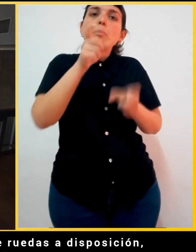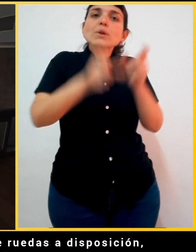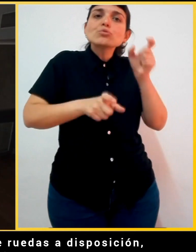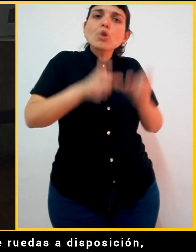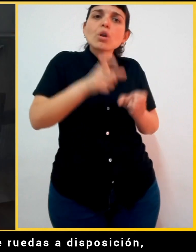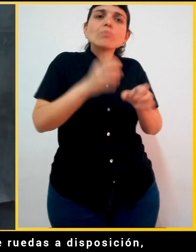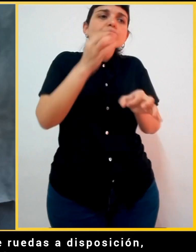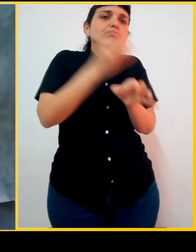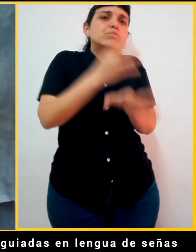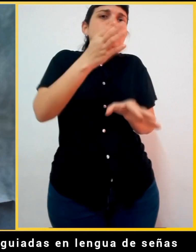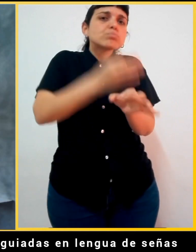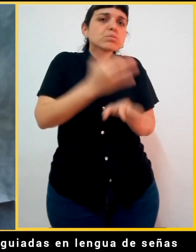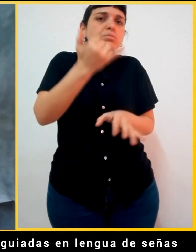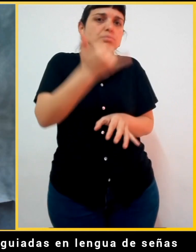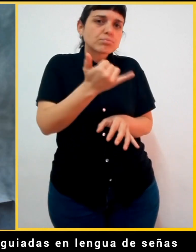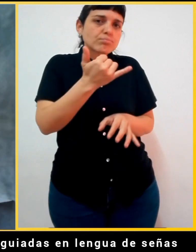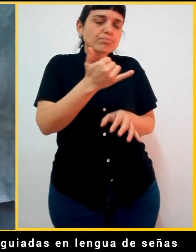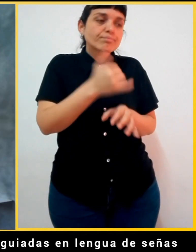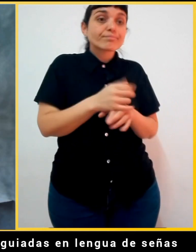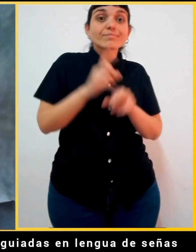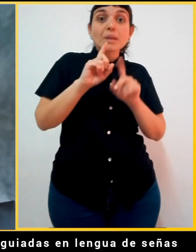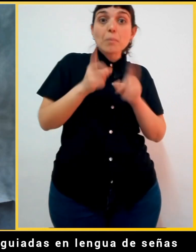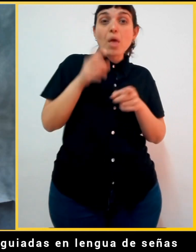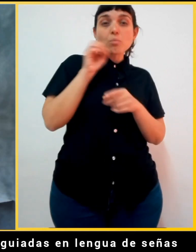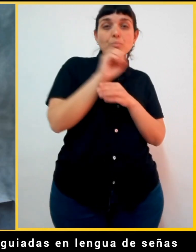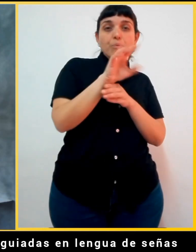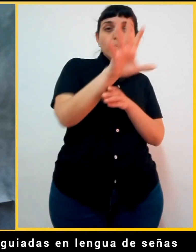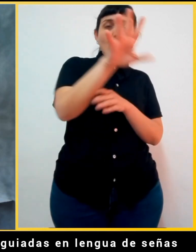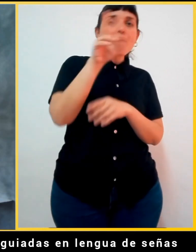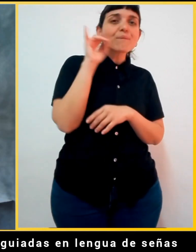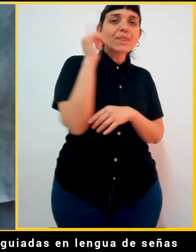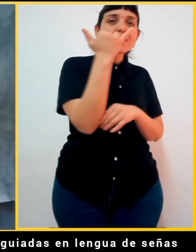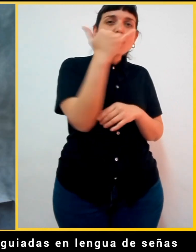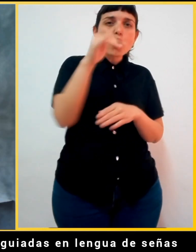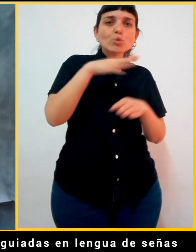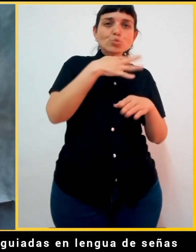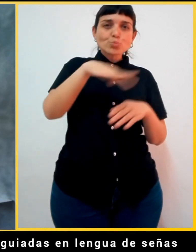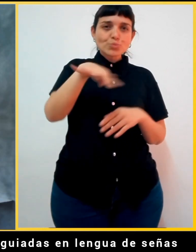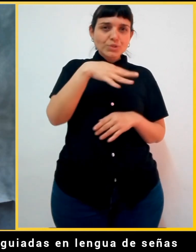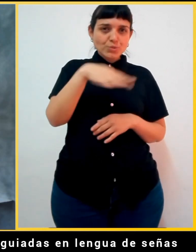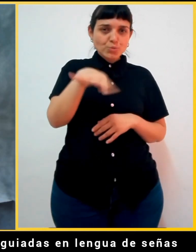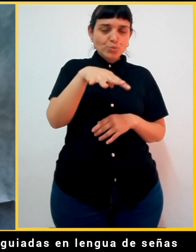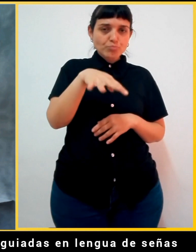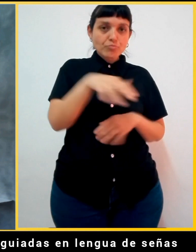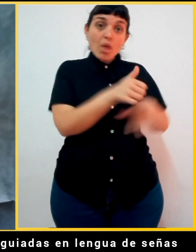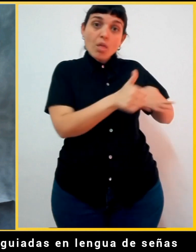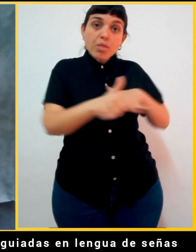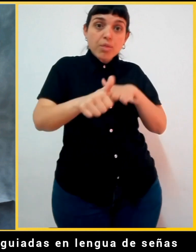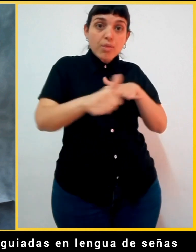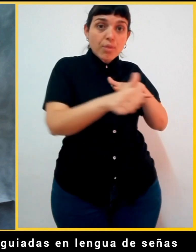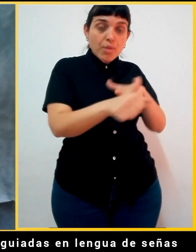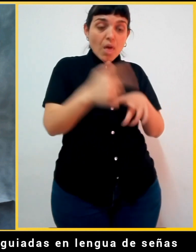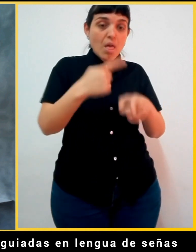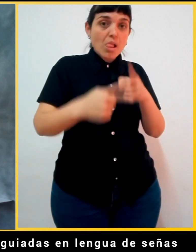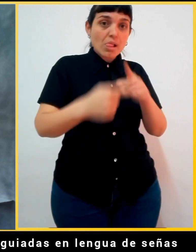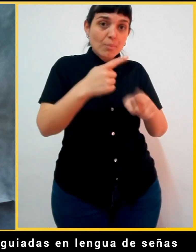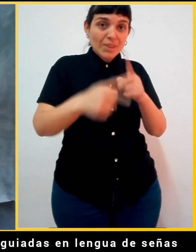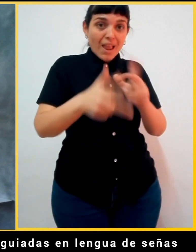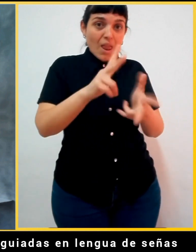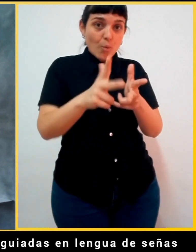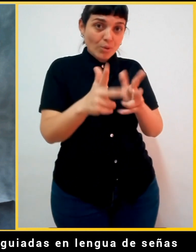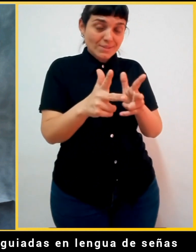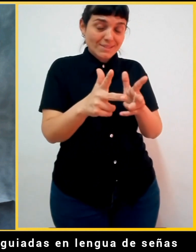capacitado, material audiovisual subtitulado y visitas guiadas en lengua de señas